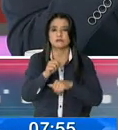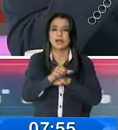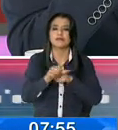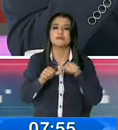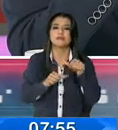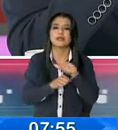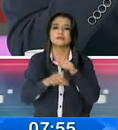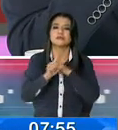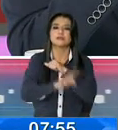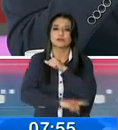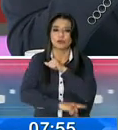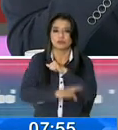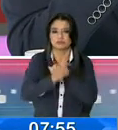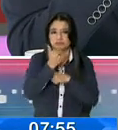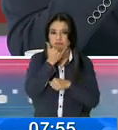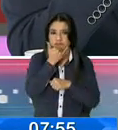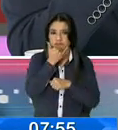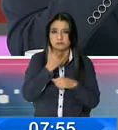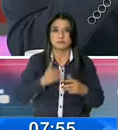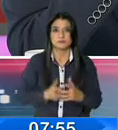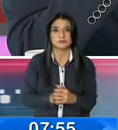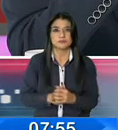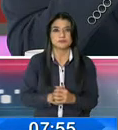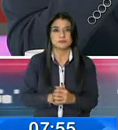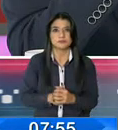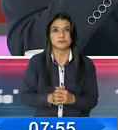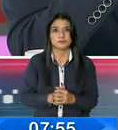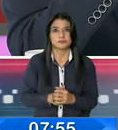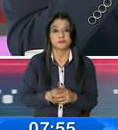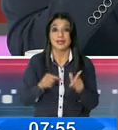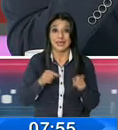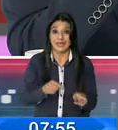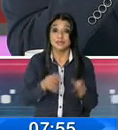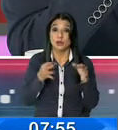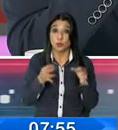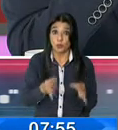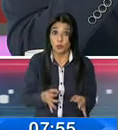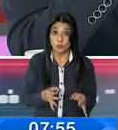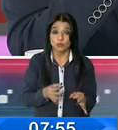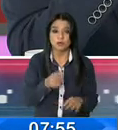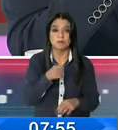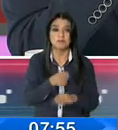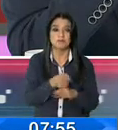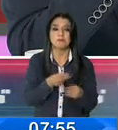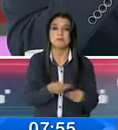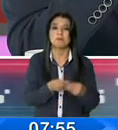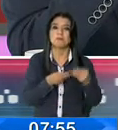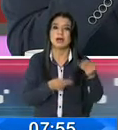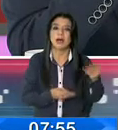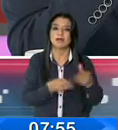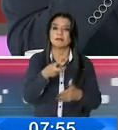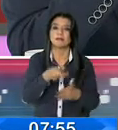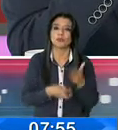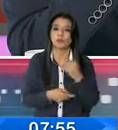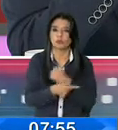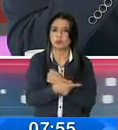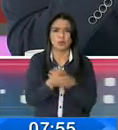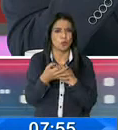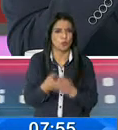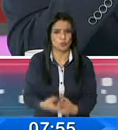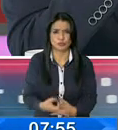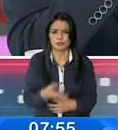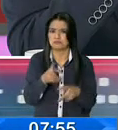en flagrancia, quiere decir que en ese momento ya vamos a emitir una orden de cobro, ¿no? La